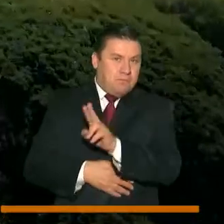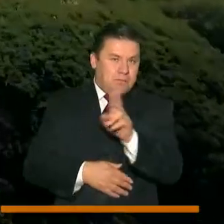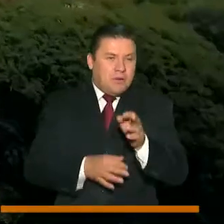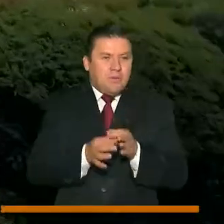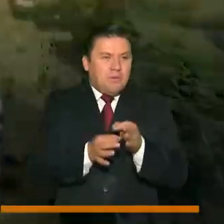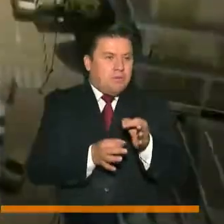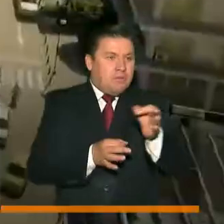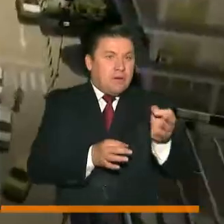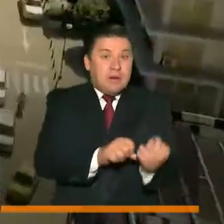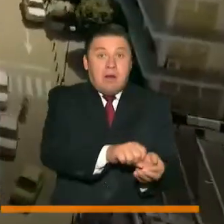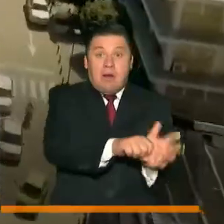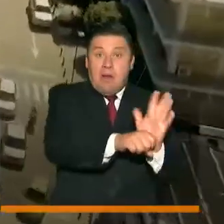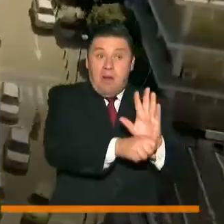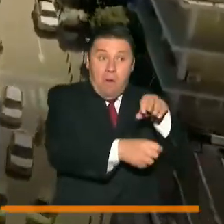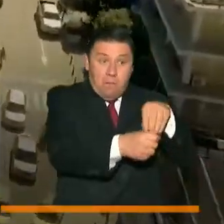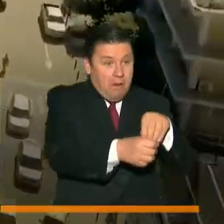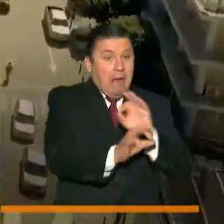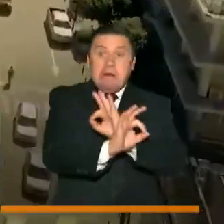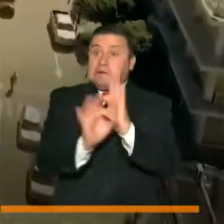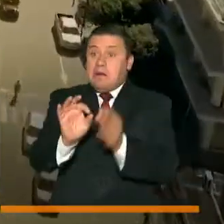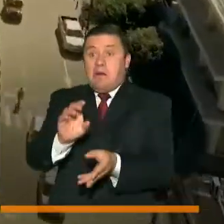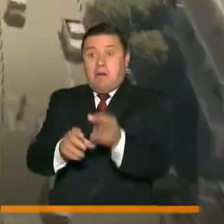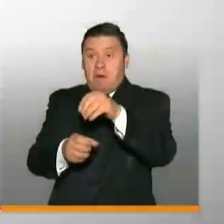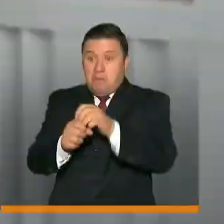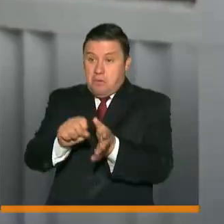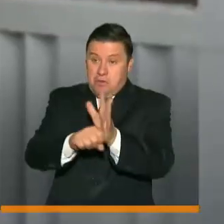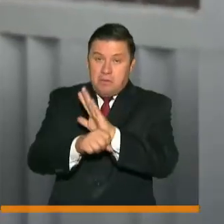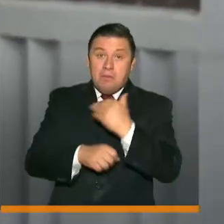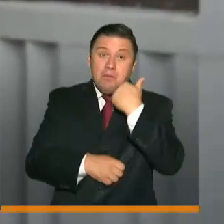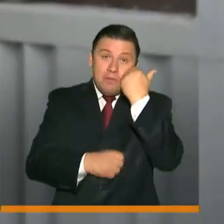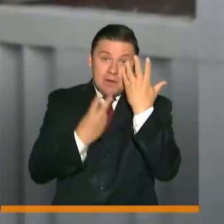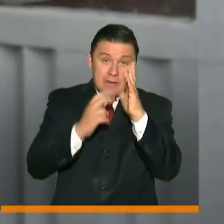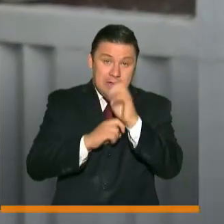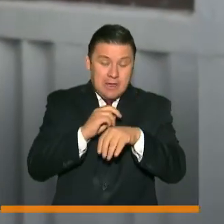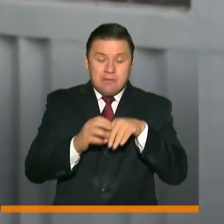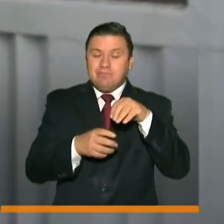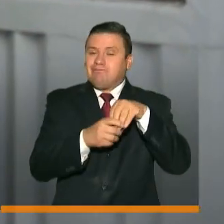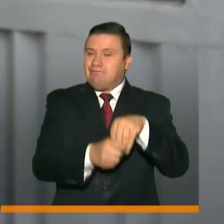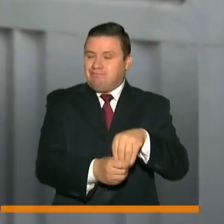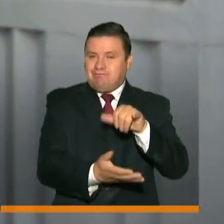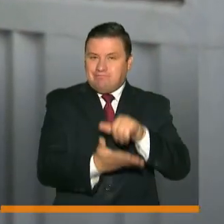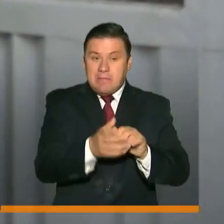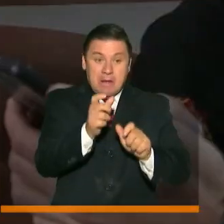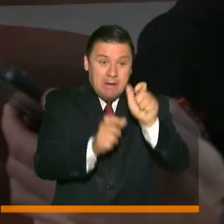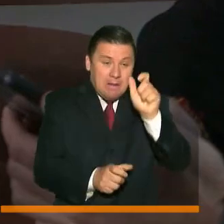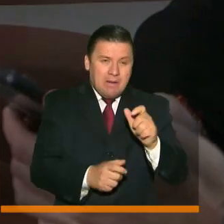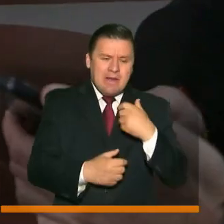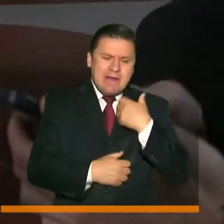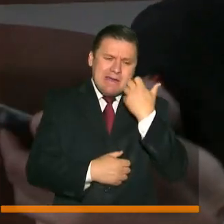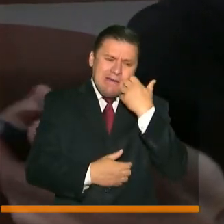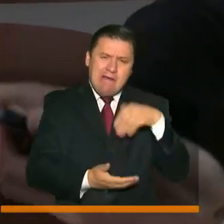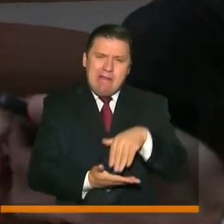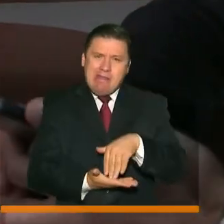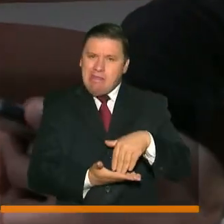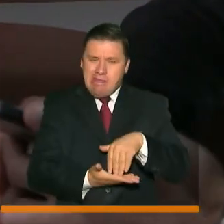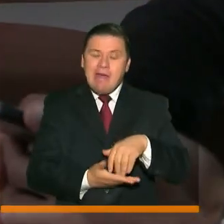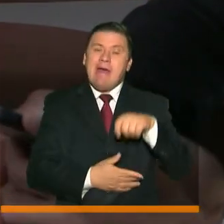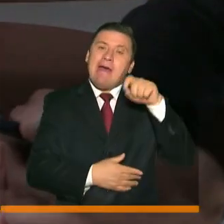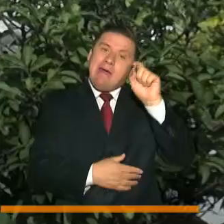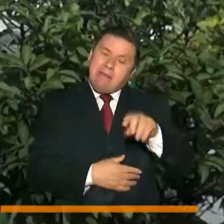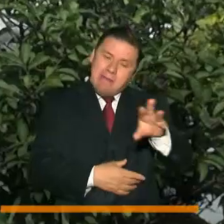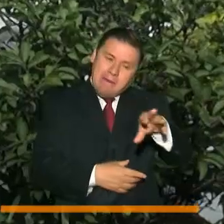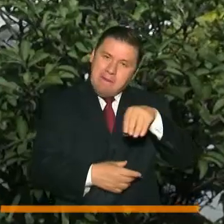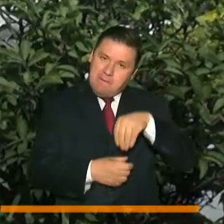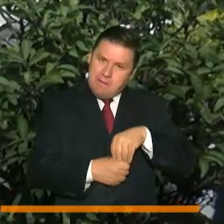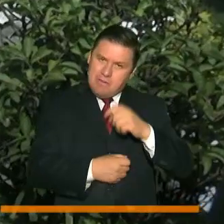en municipios con y sin afectación del COVID-19. Adultos mayores de 70 años y personas con comorbilidades permanecen en